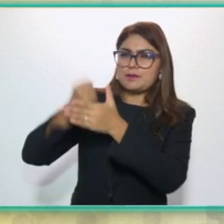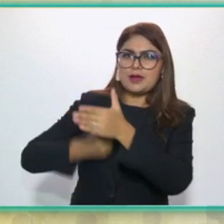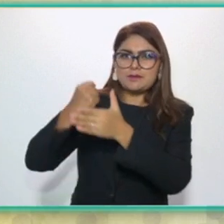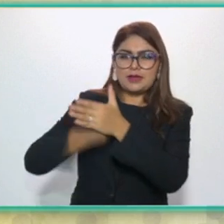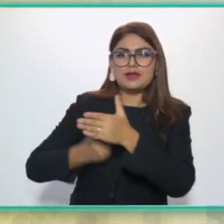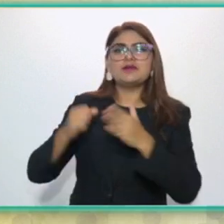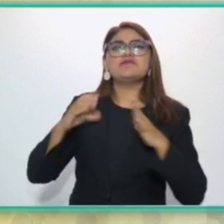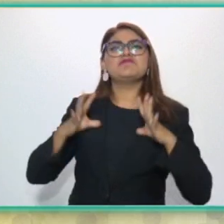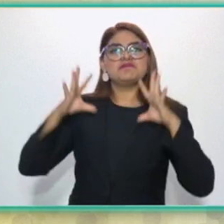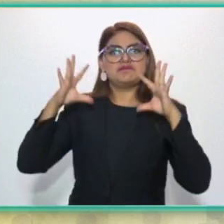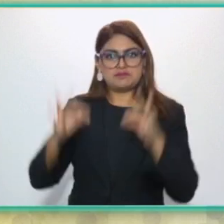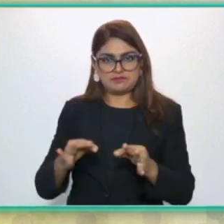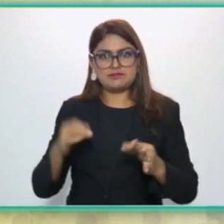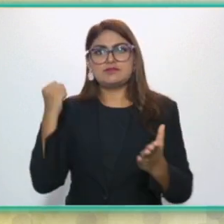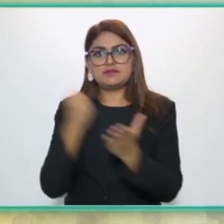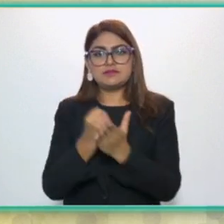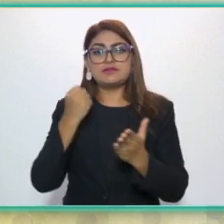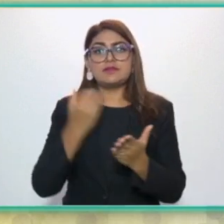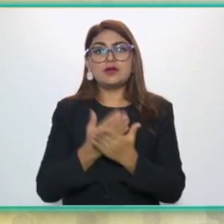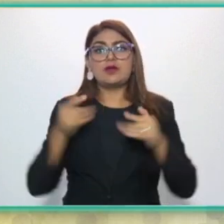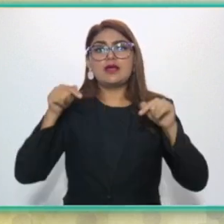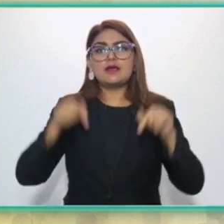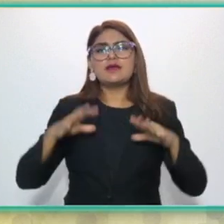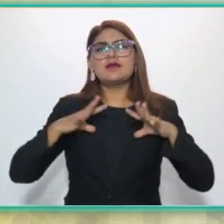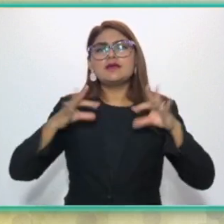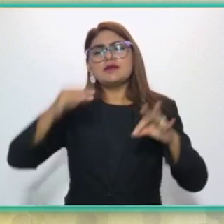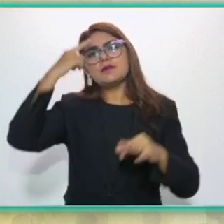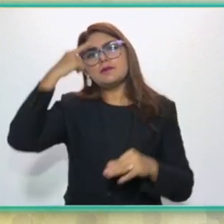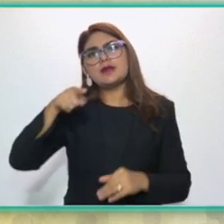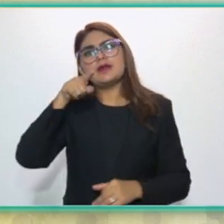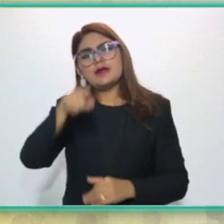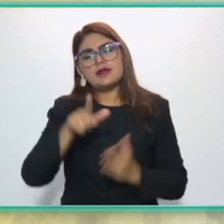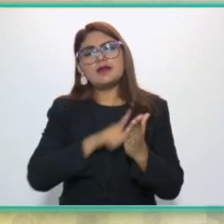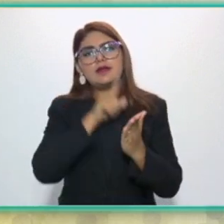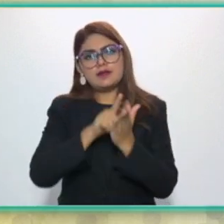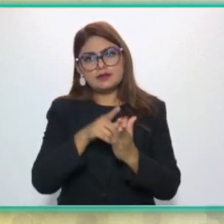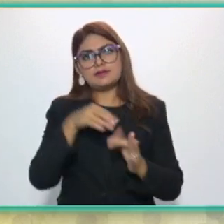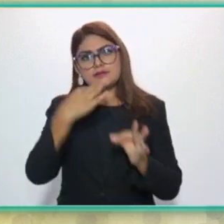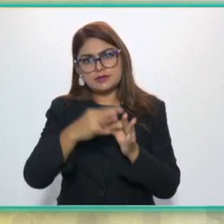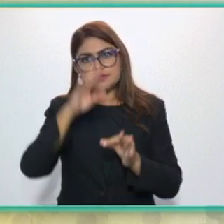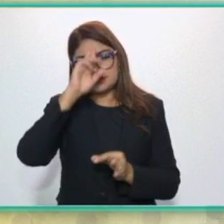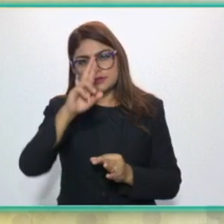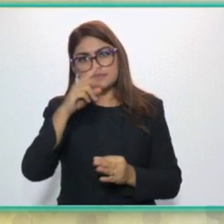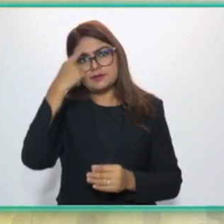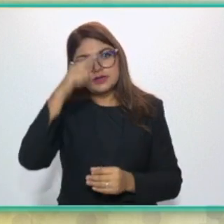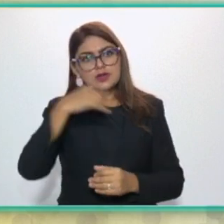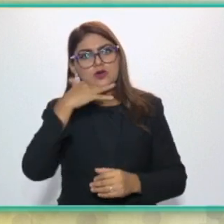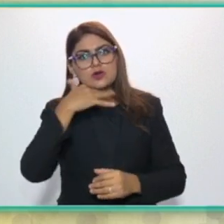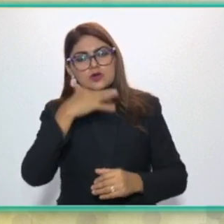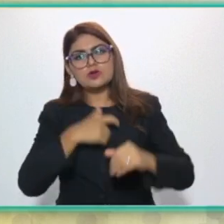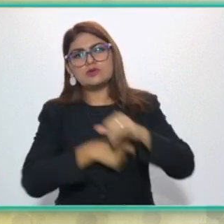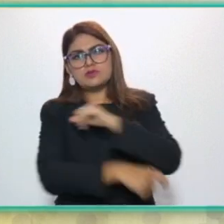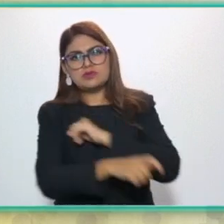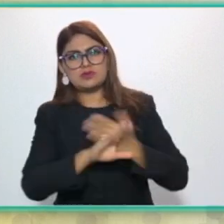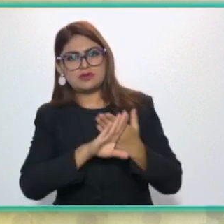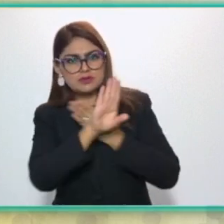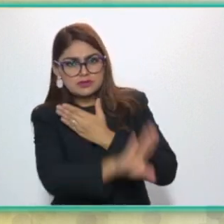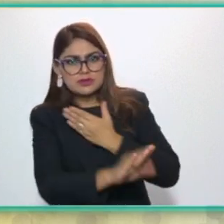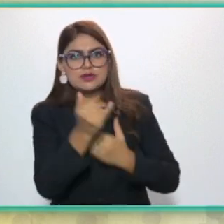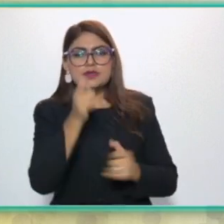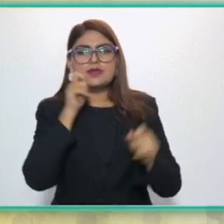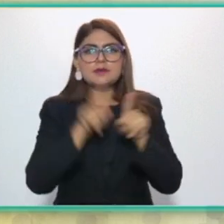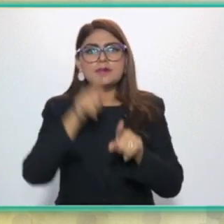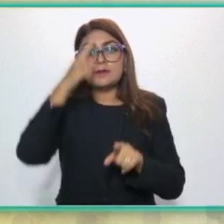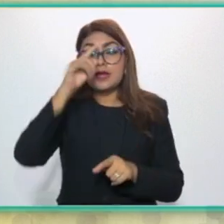es necesaria para fortalecer el Estado democrático, que debe imperar para hacer frente a la corrupción y contrarrestar también cualquier medida